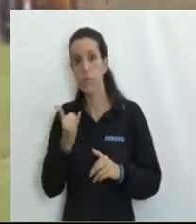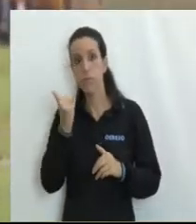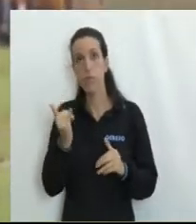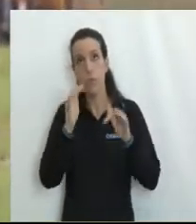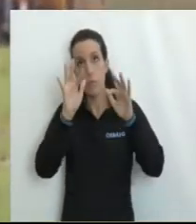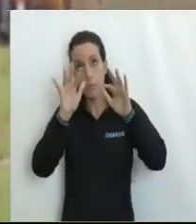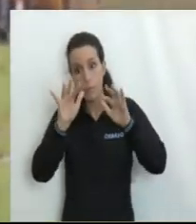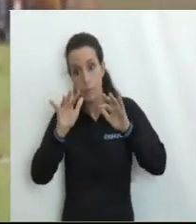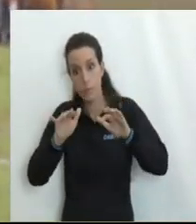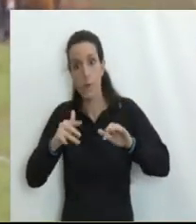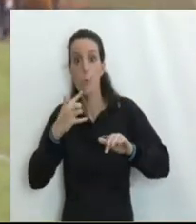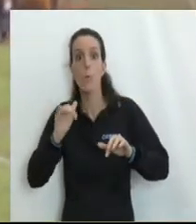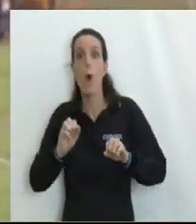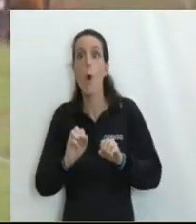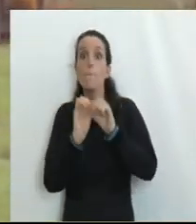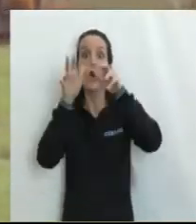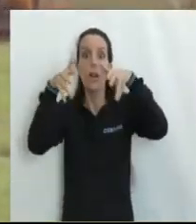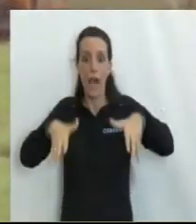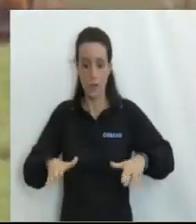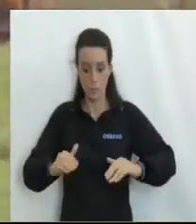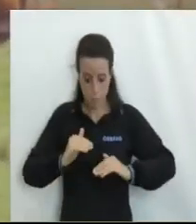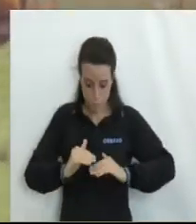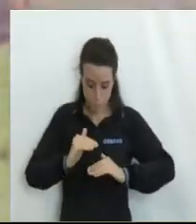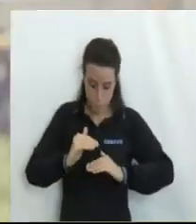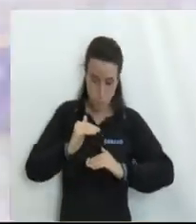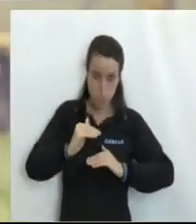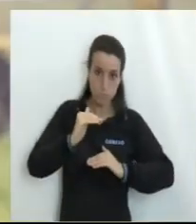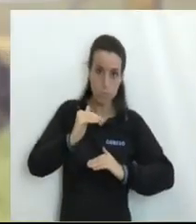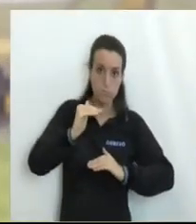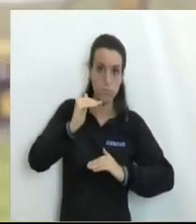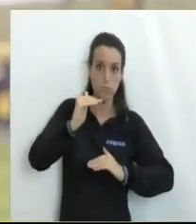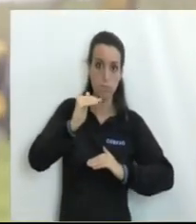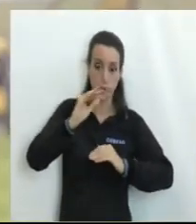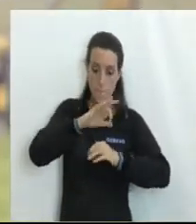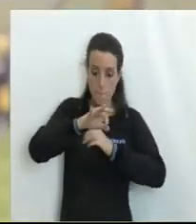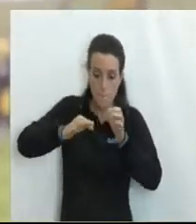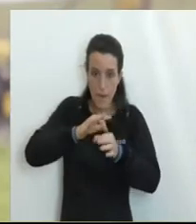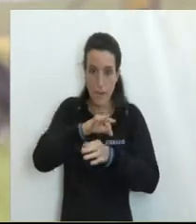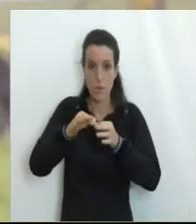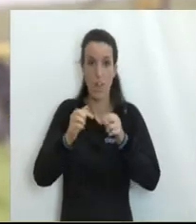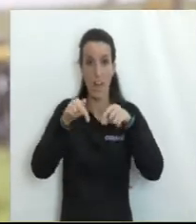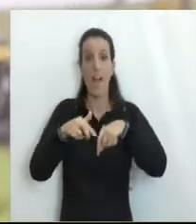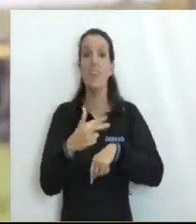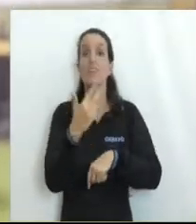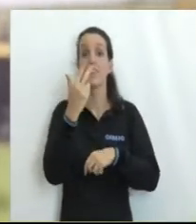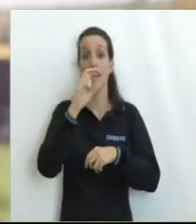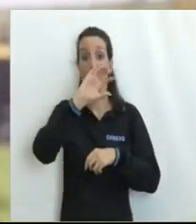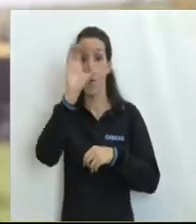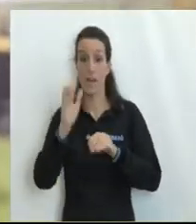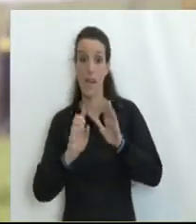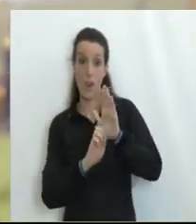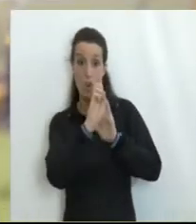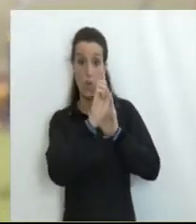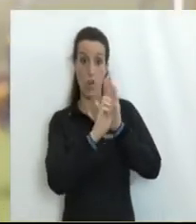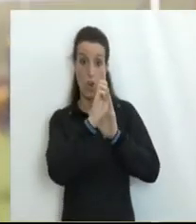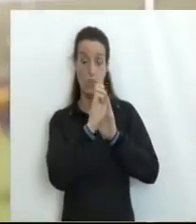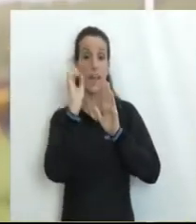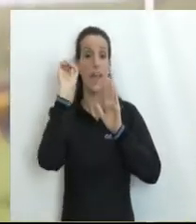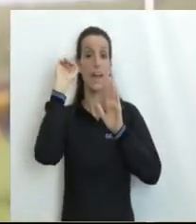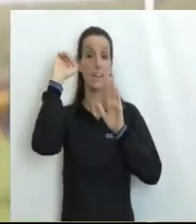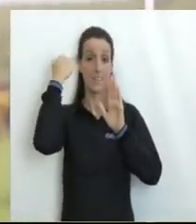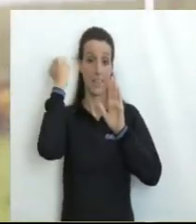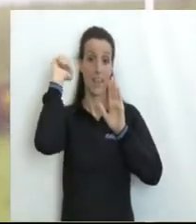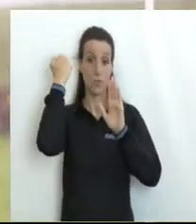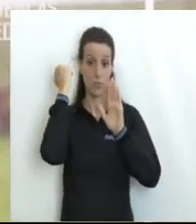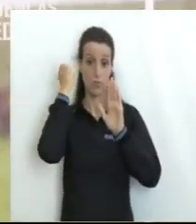con el paso del tiempo Se van acumulando materiales sedimentarios y volcánicos En Uruguay tuvimos en el pasado En tierra tres cuencas